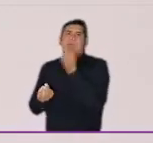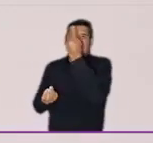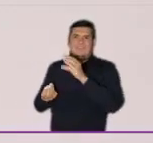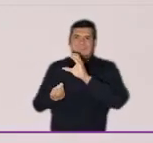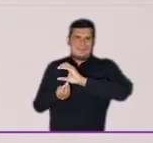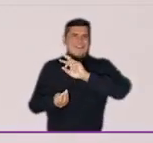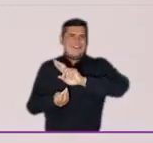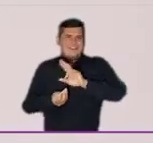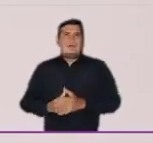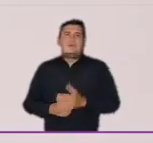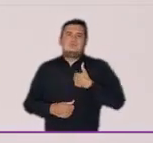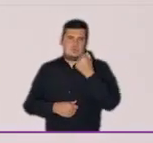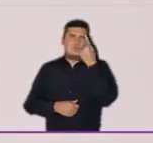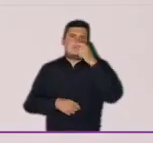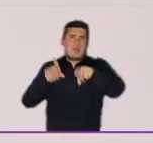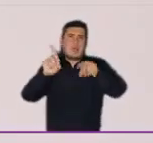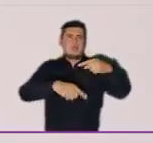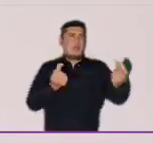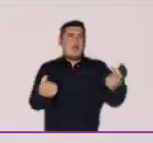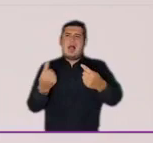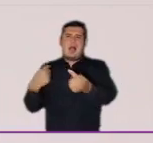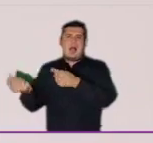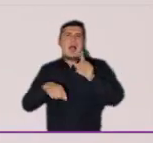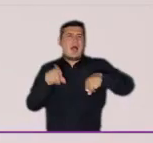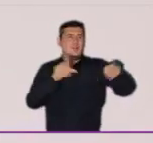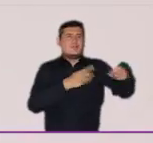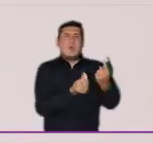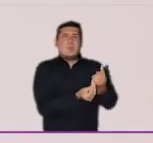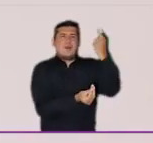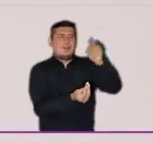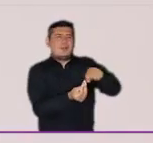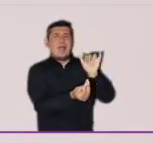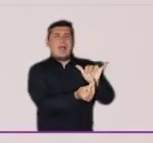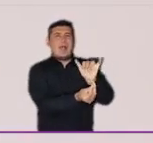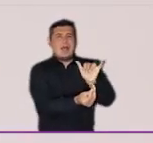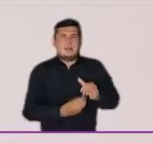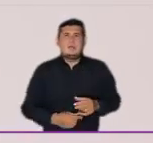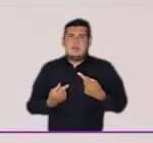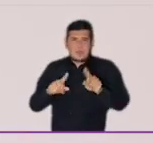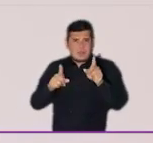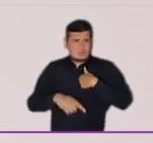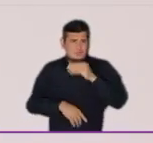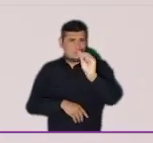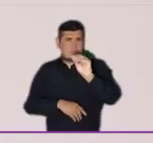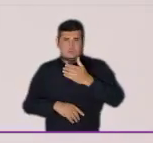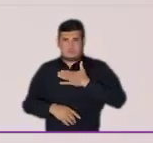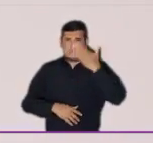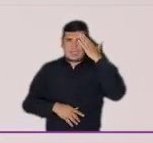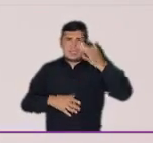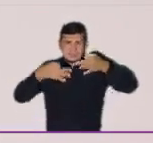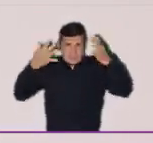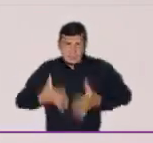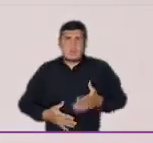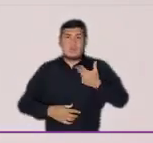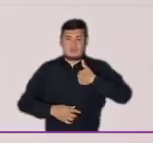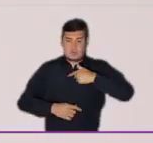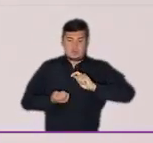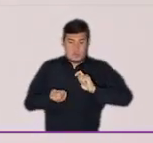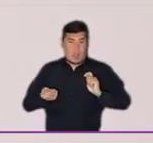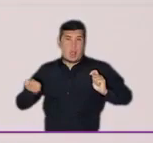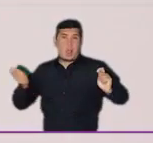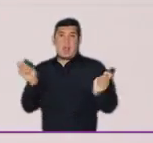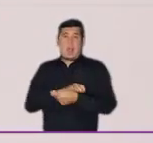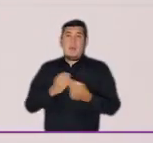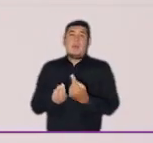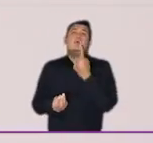y la desconfianza hacia los partidos tradicionales, pero estoy convencido que para cambiar la política debemos hacerlo desde adentro. Nosotros